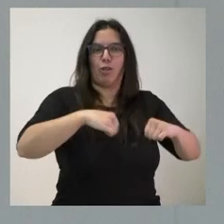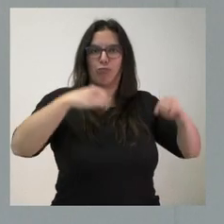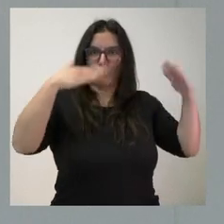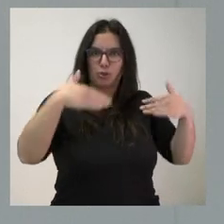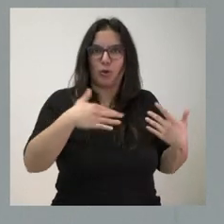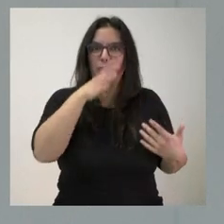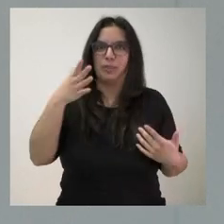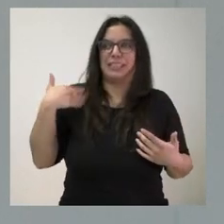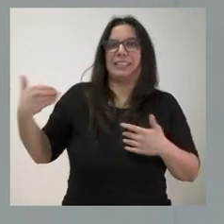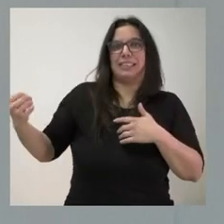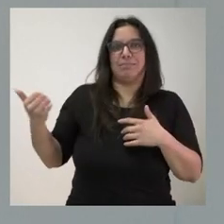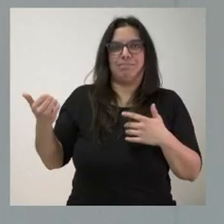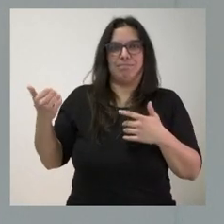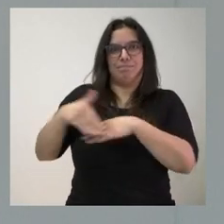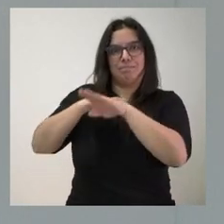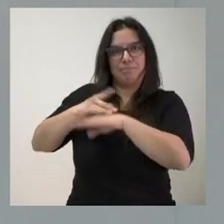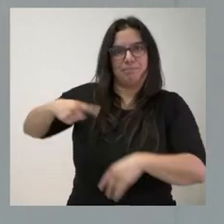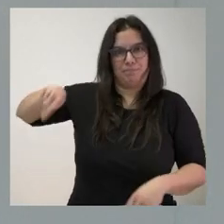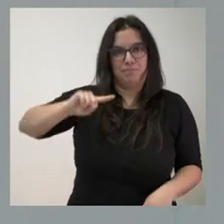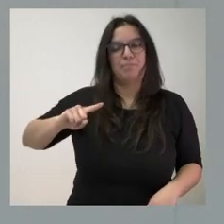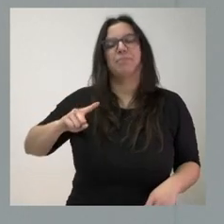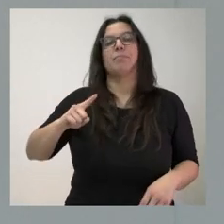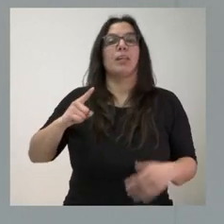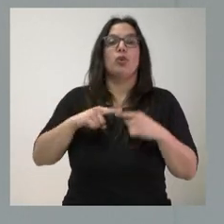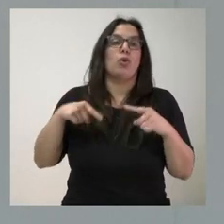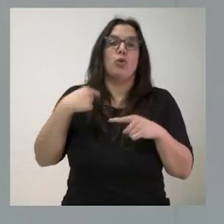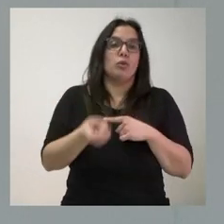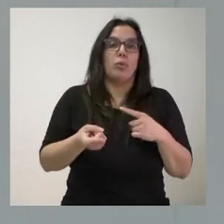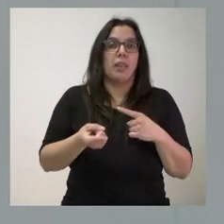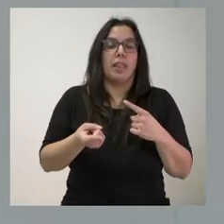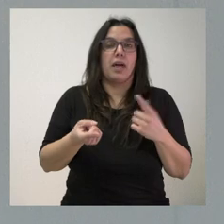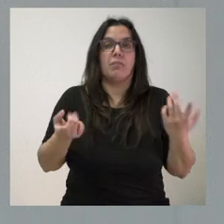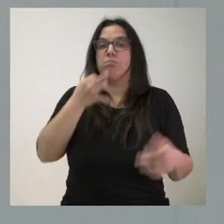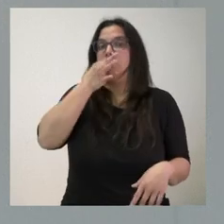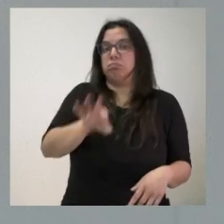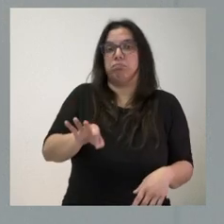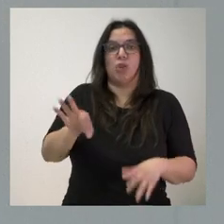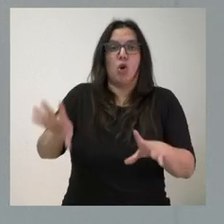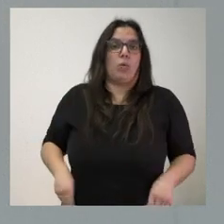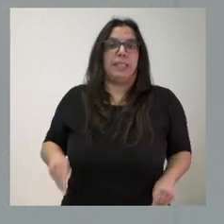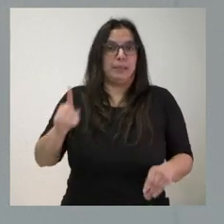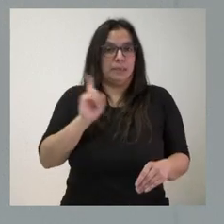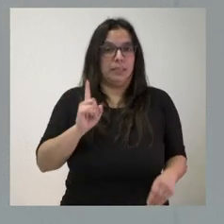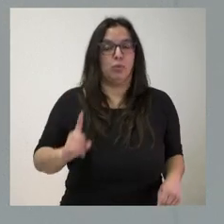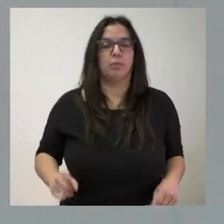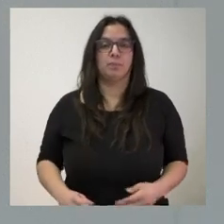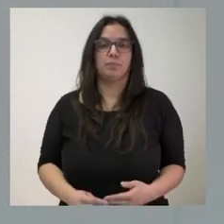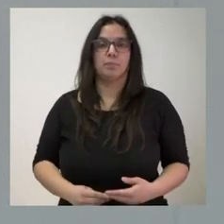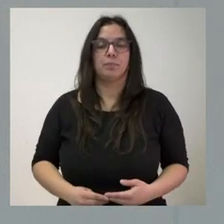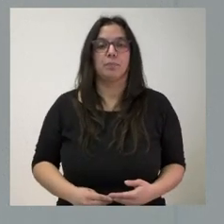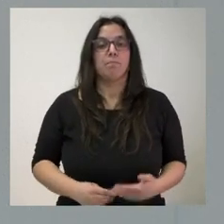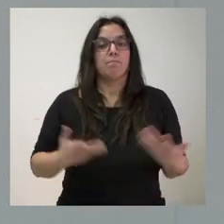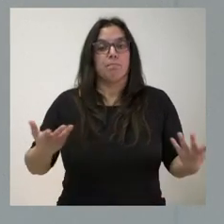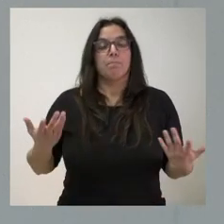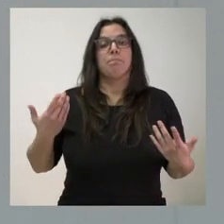requerimiento por parte del Gobierno y, en consecuencia, procede su inadmisión. Vistas estas